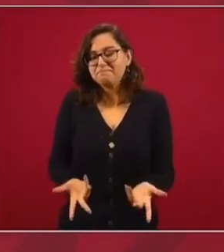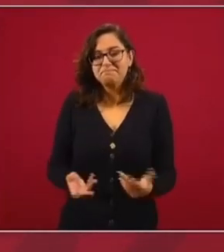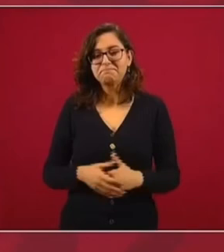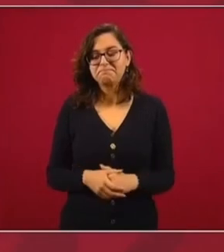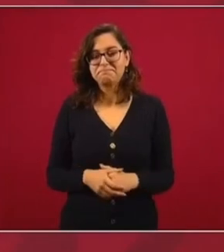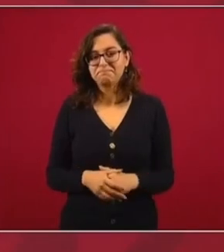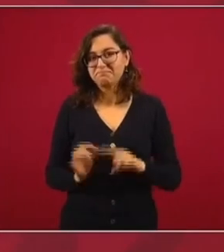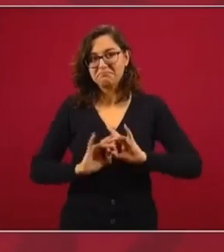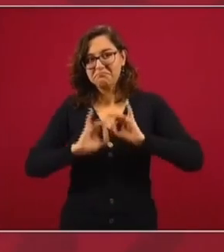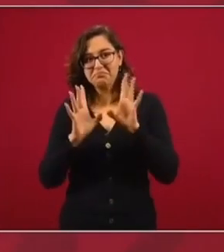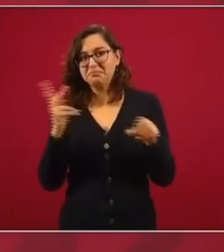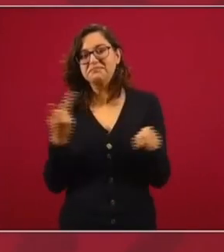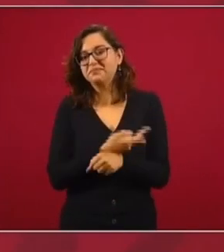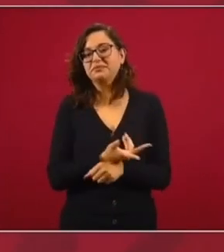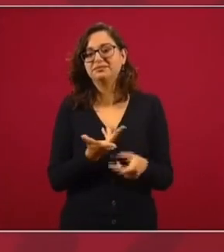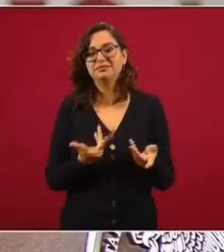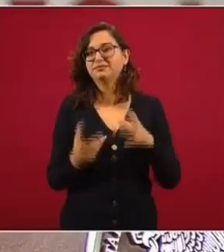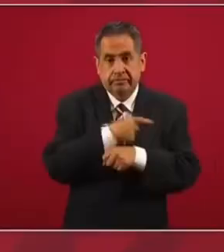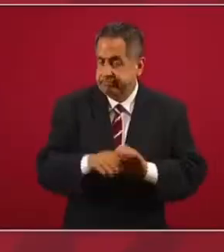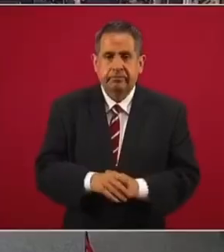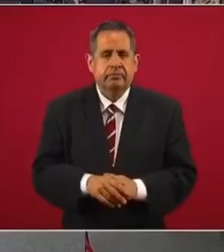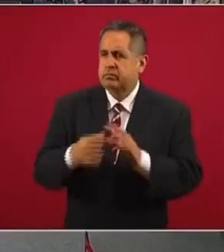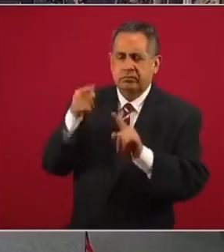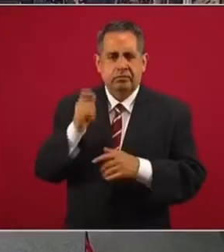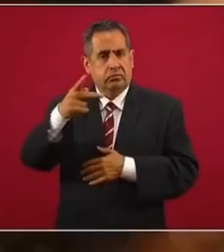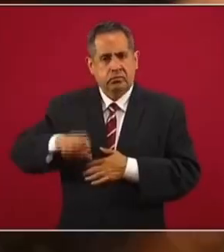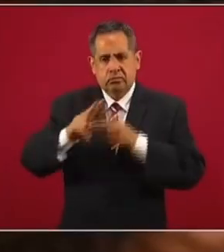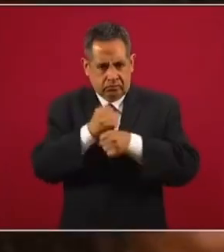que pase, repito, casi en todo el mundo.